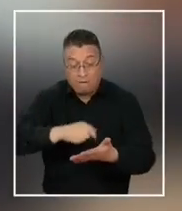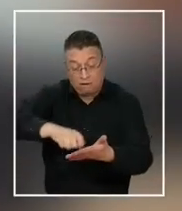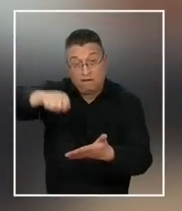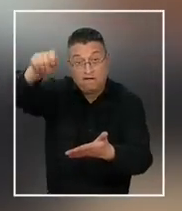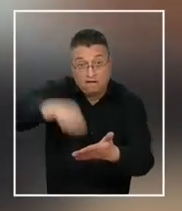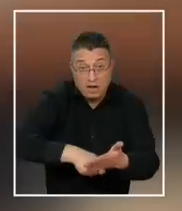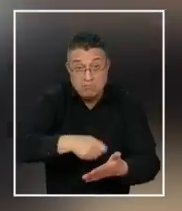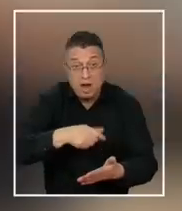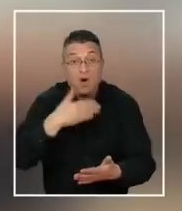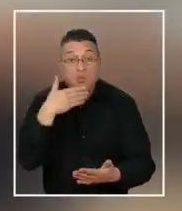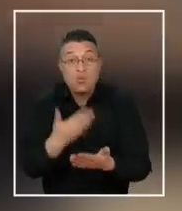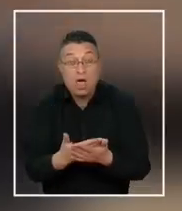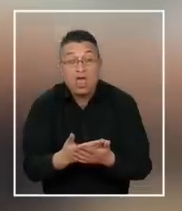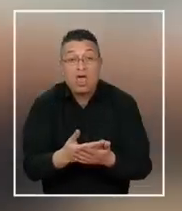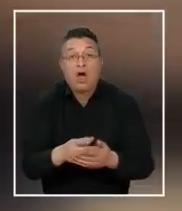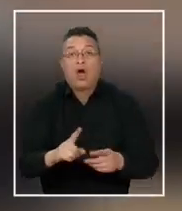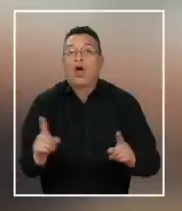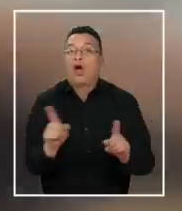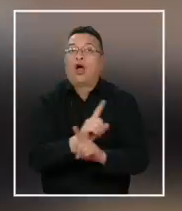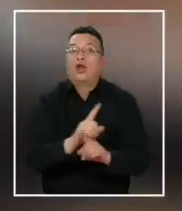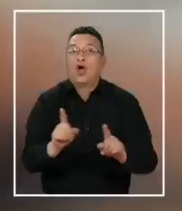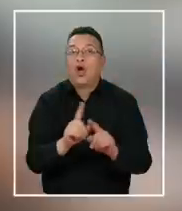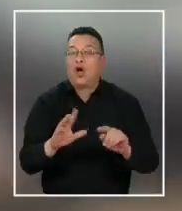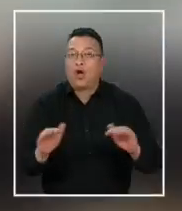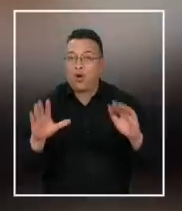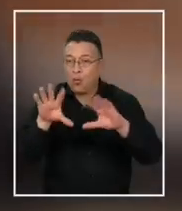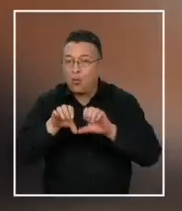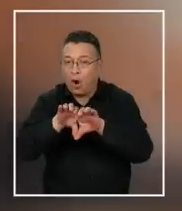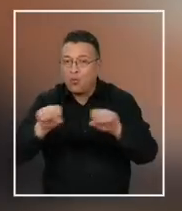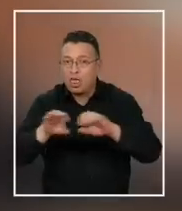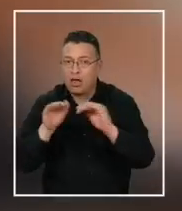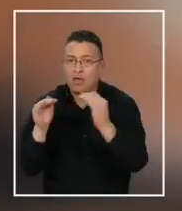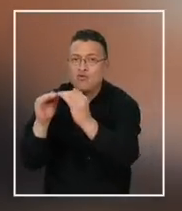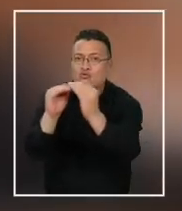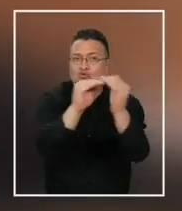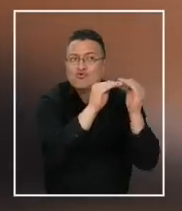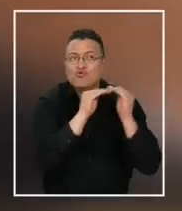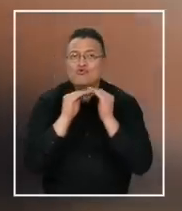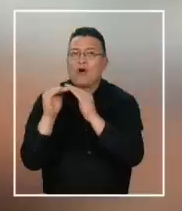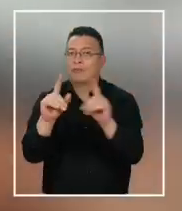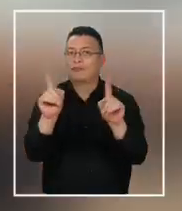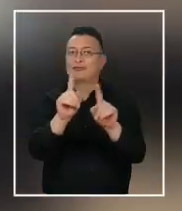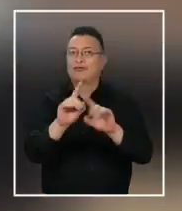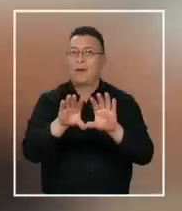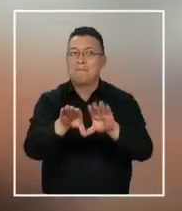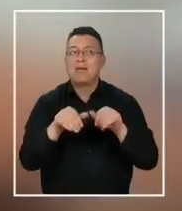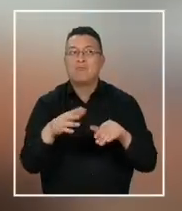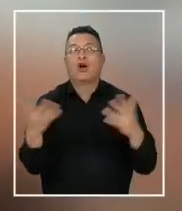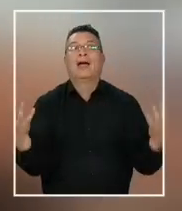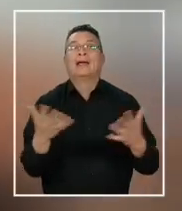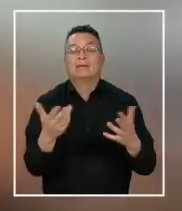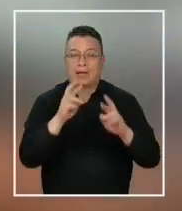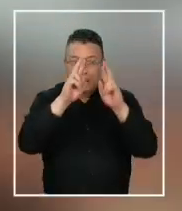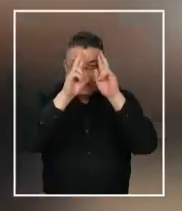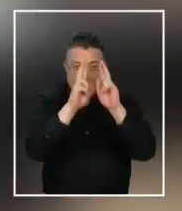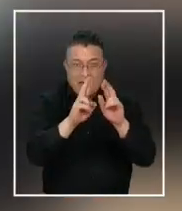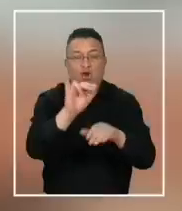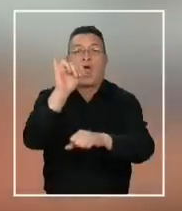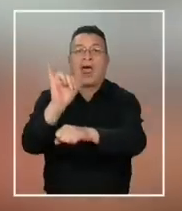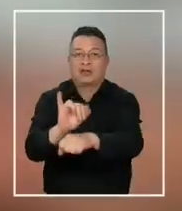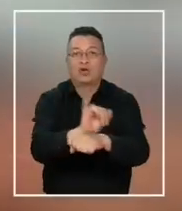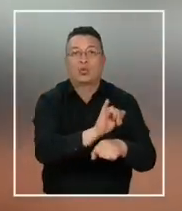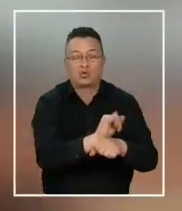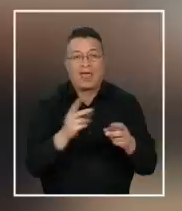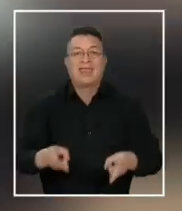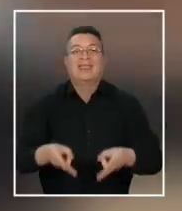firma, no tenemos la misma definición, que creo que es una, sea, en la Academia Española, de lo que son el respeto a las instituciones,